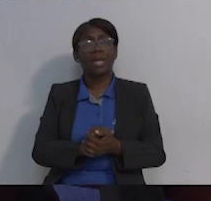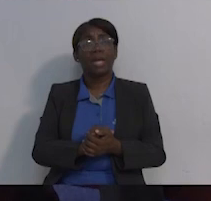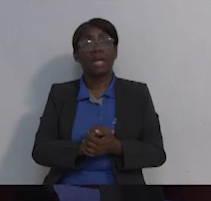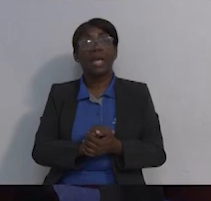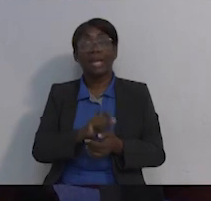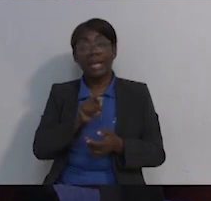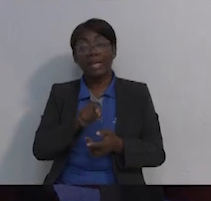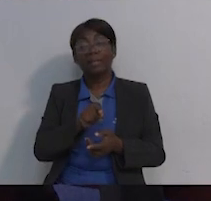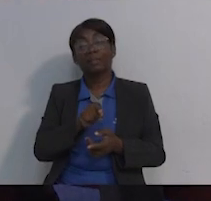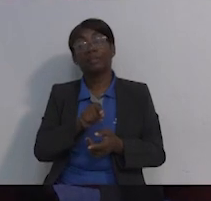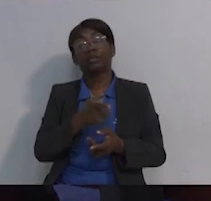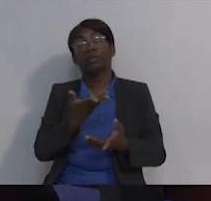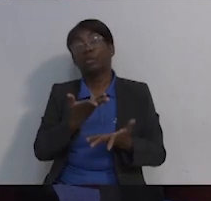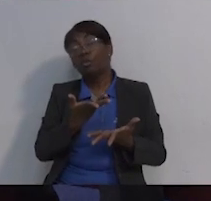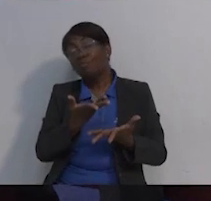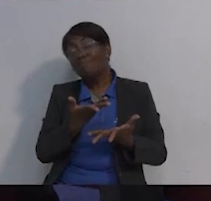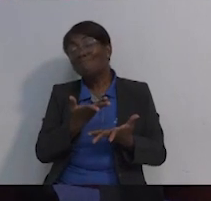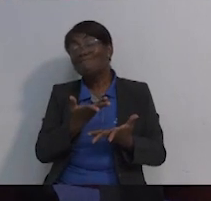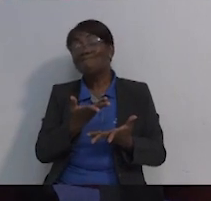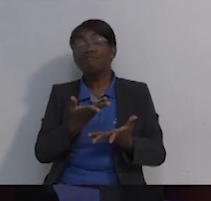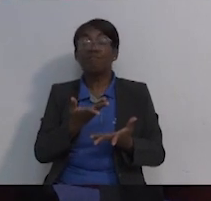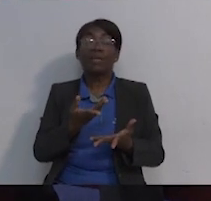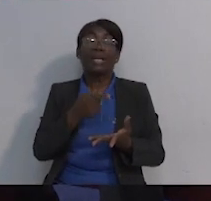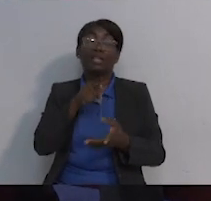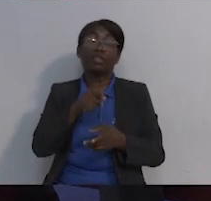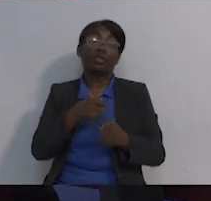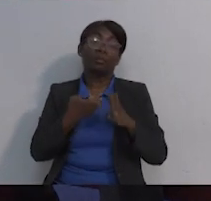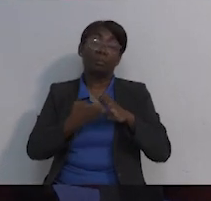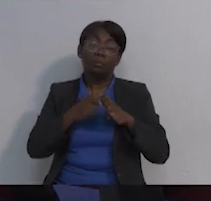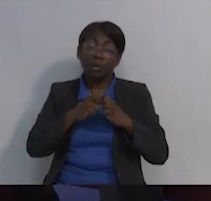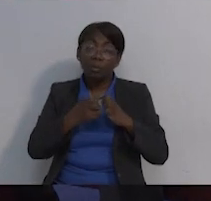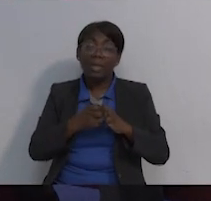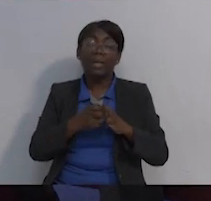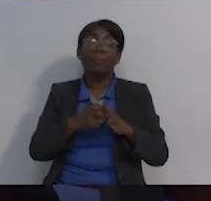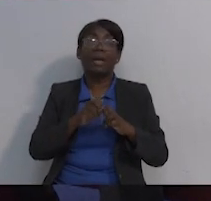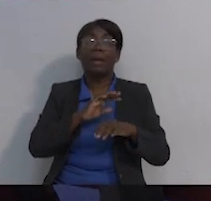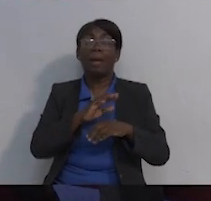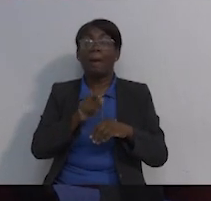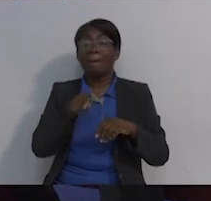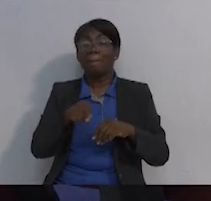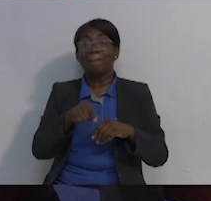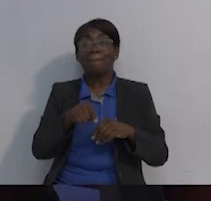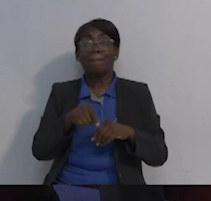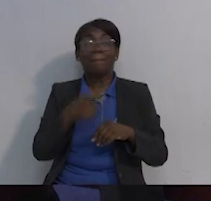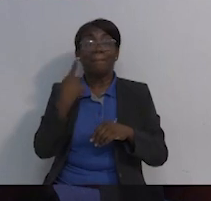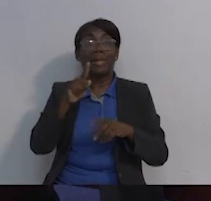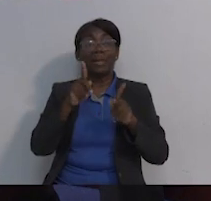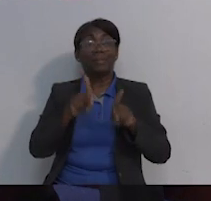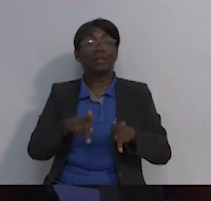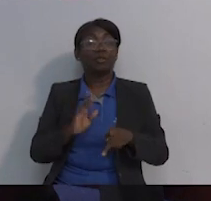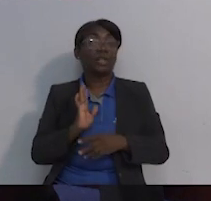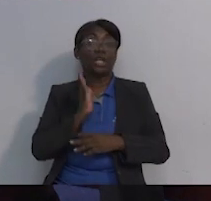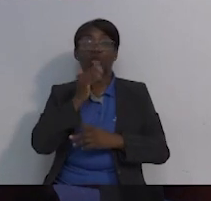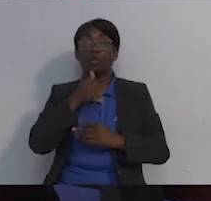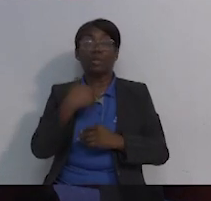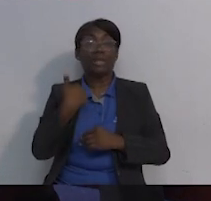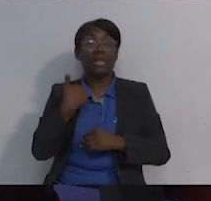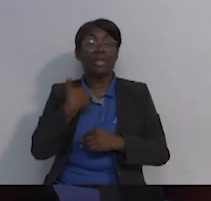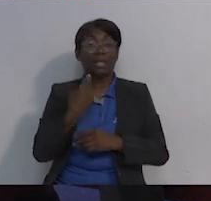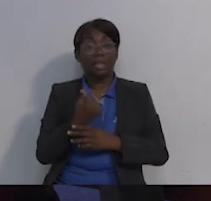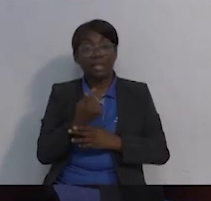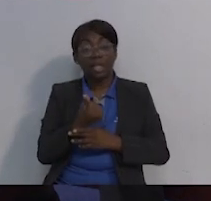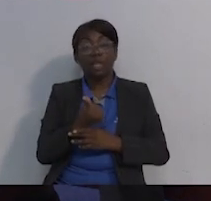es un factor que afecta, por supuesto, todos sabemos que, por sobre todo para la población de bajos recursos, es